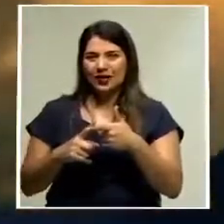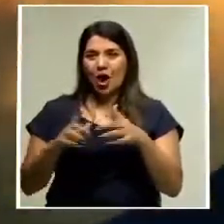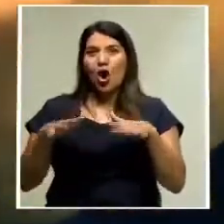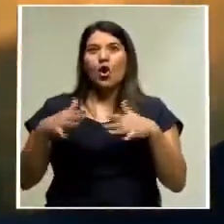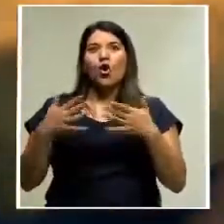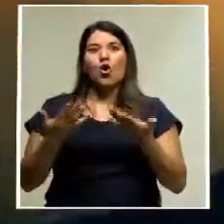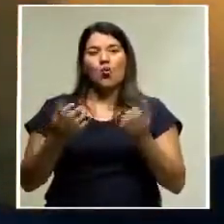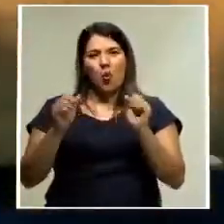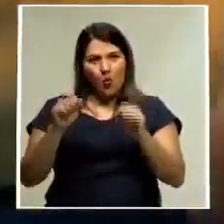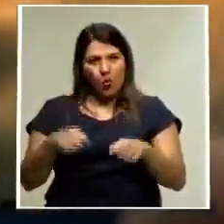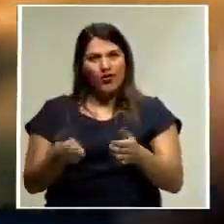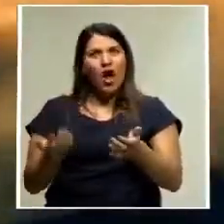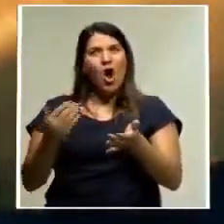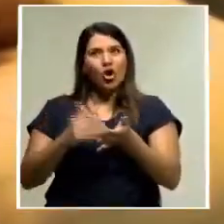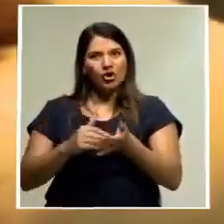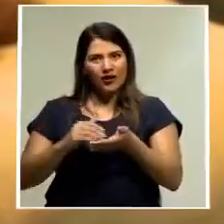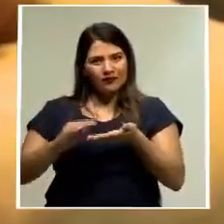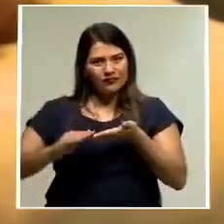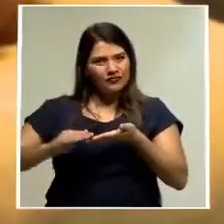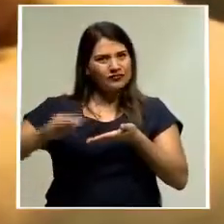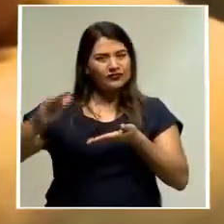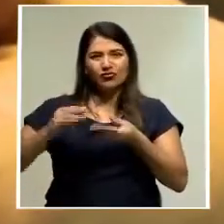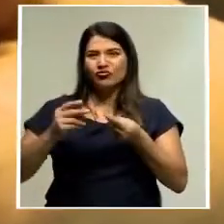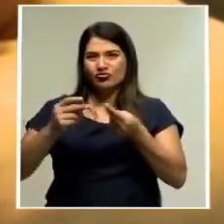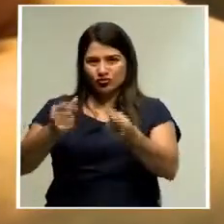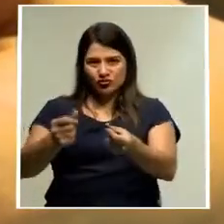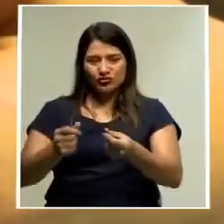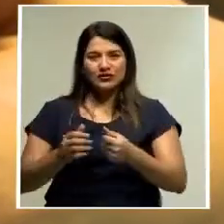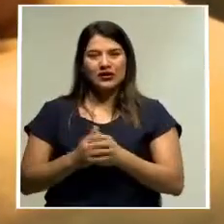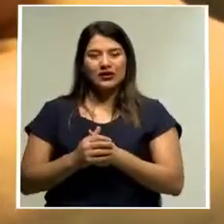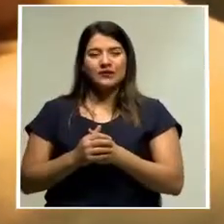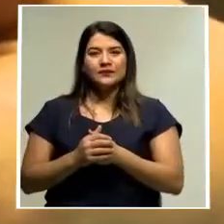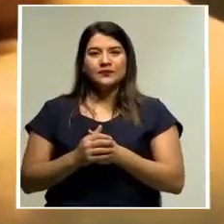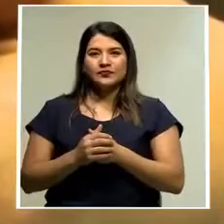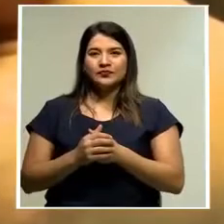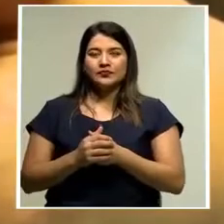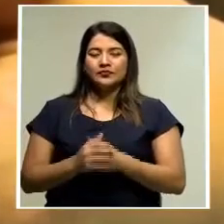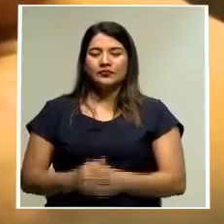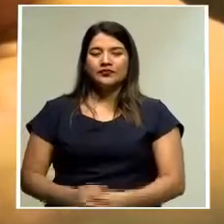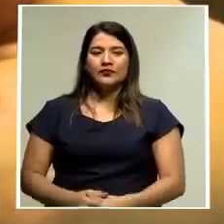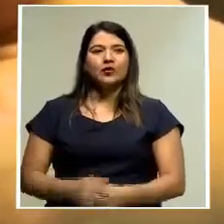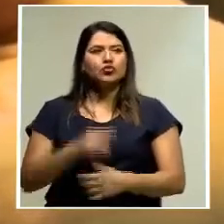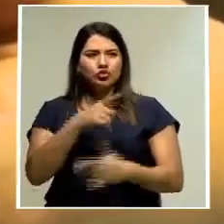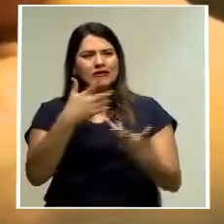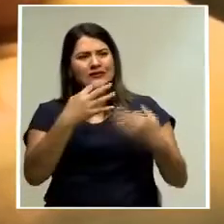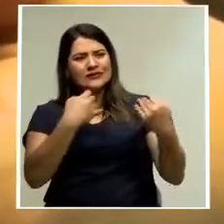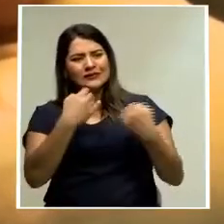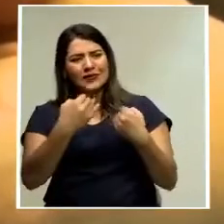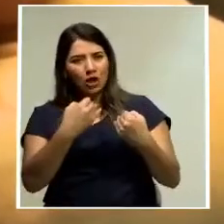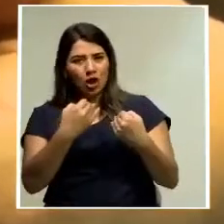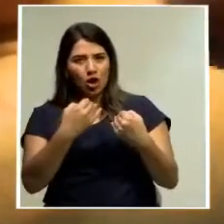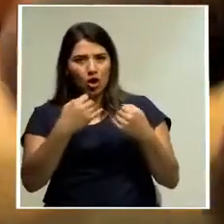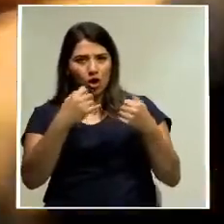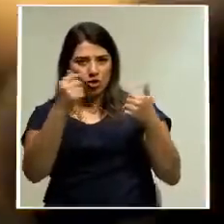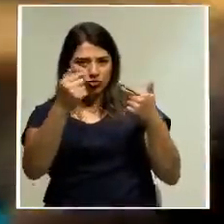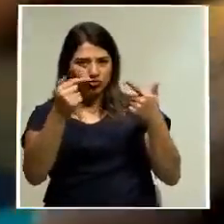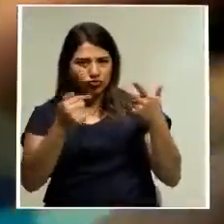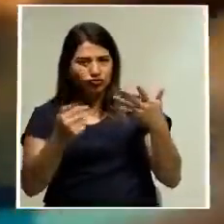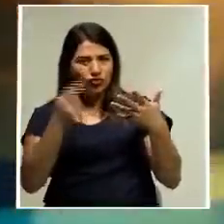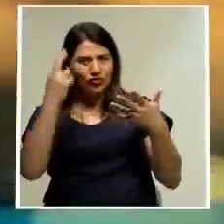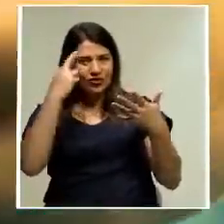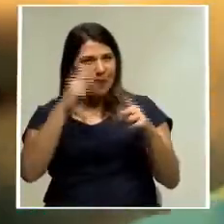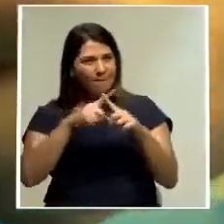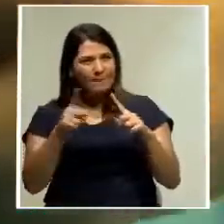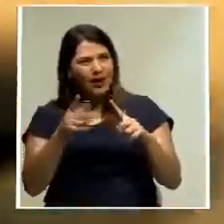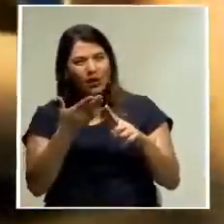tomar valores altos en cuestión de días, incluso menos de un mes, aparte de los factores que ya usted mencionaba? Tenemos, por ejemplo, que al 2